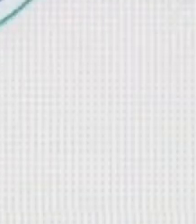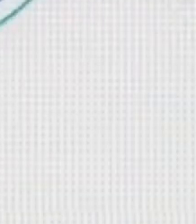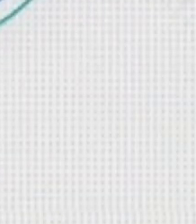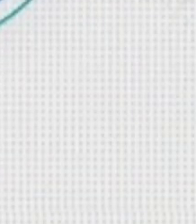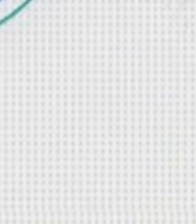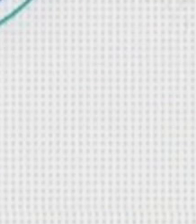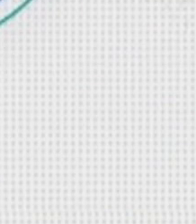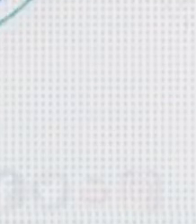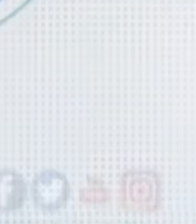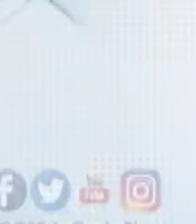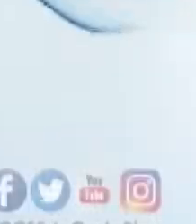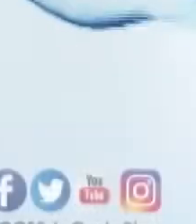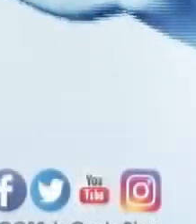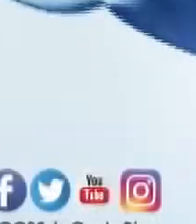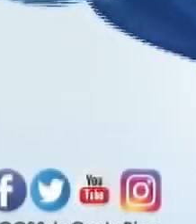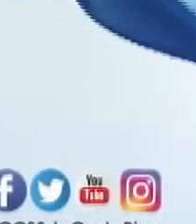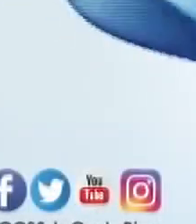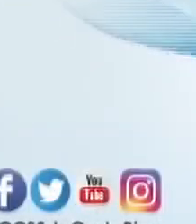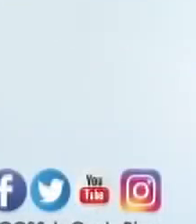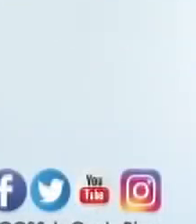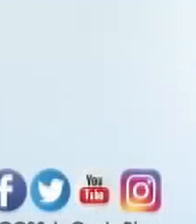IBM hace la diferencia.